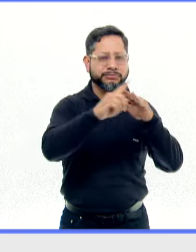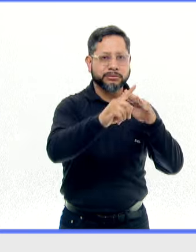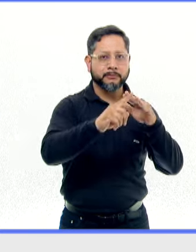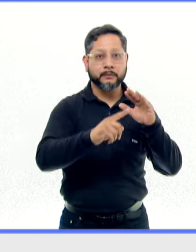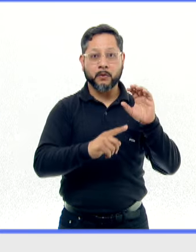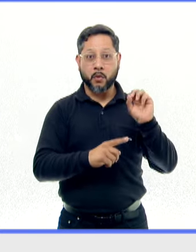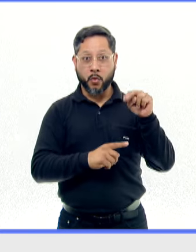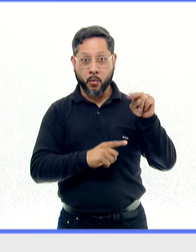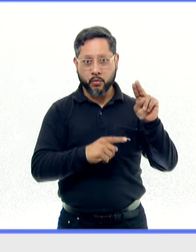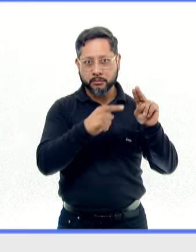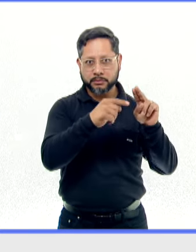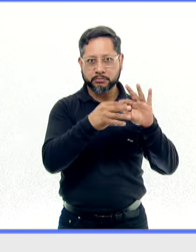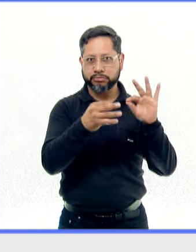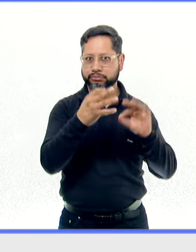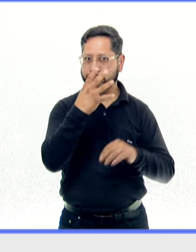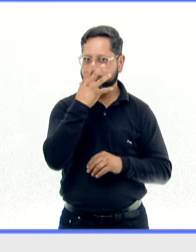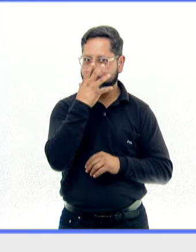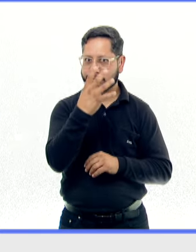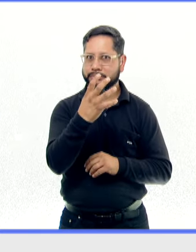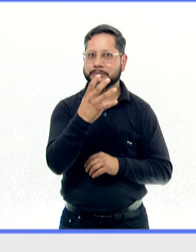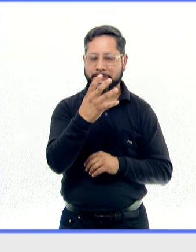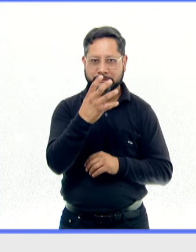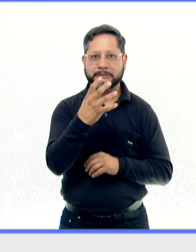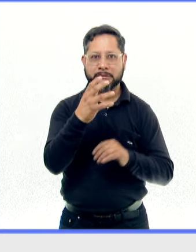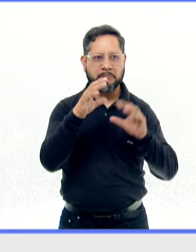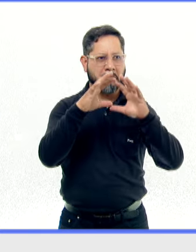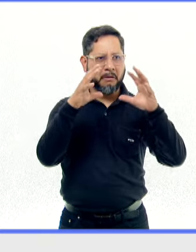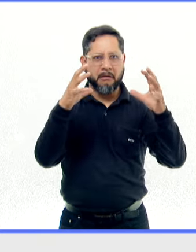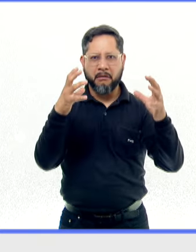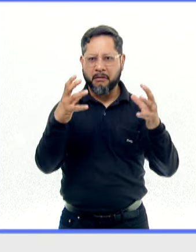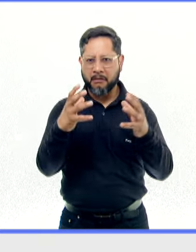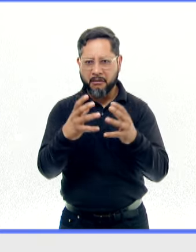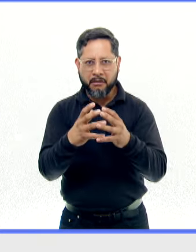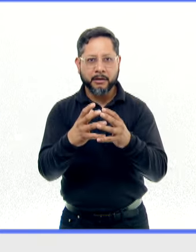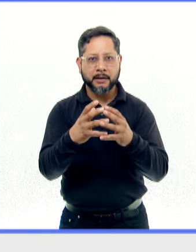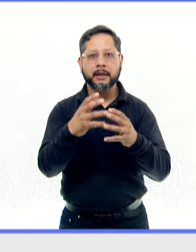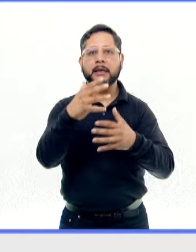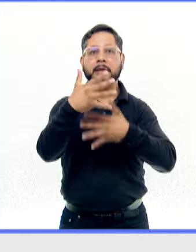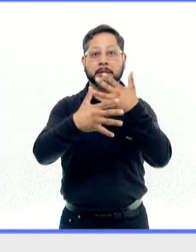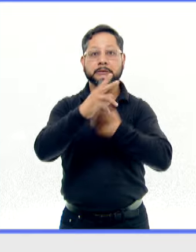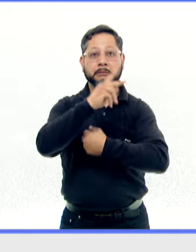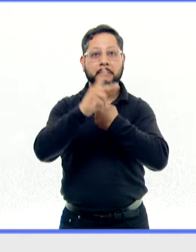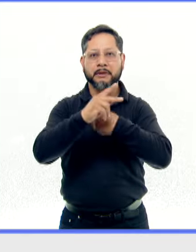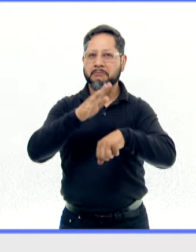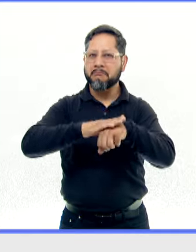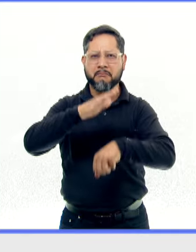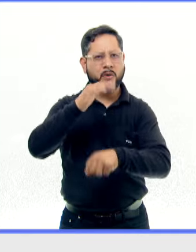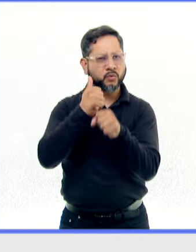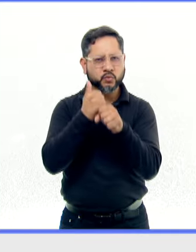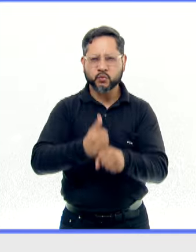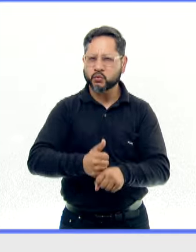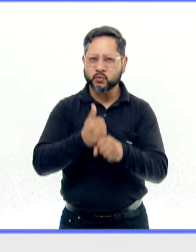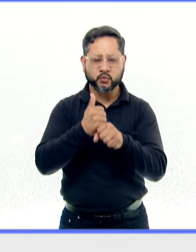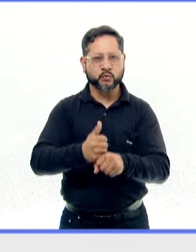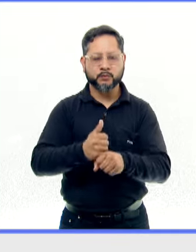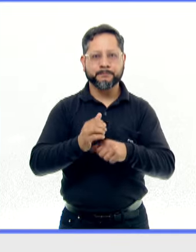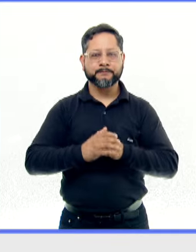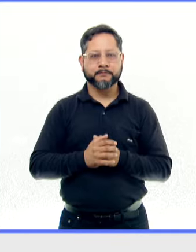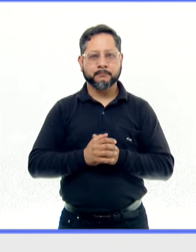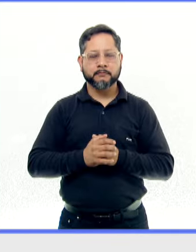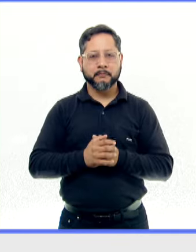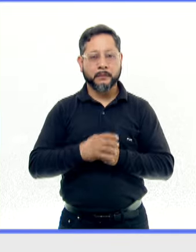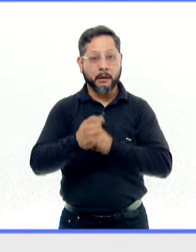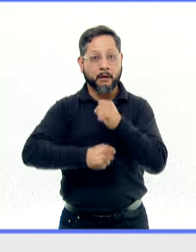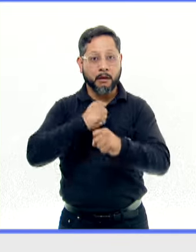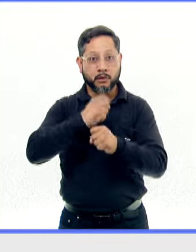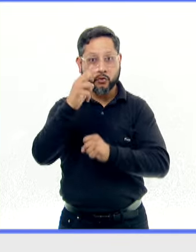tema urgente que afecta a todo el planeta aunque se han identificado 15 países más vulnerables. El 2023